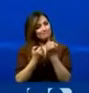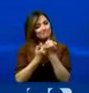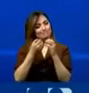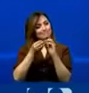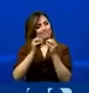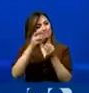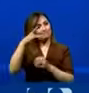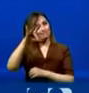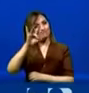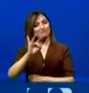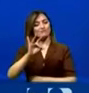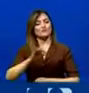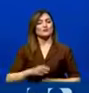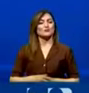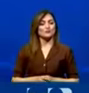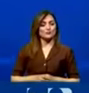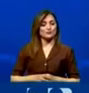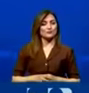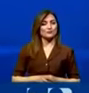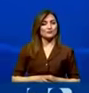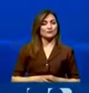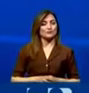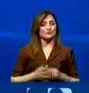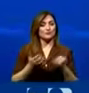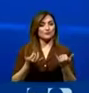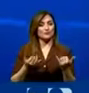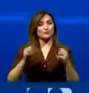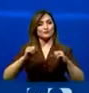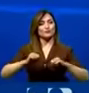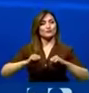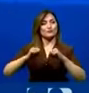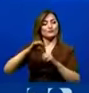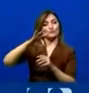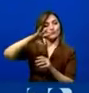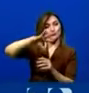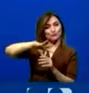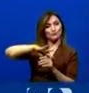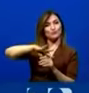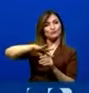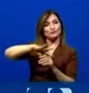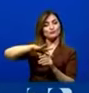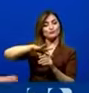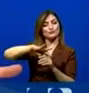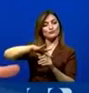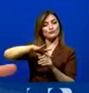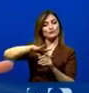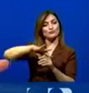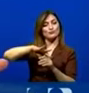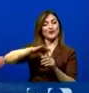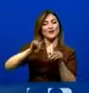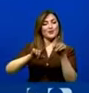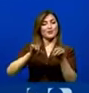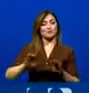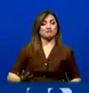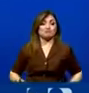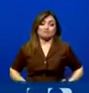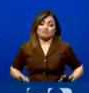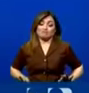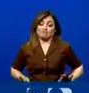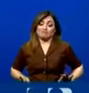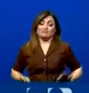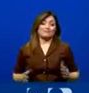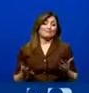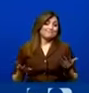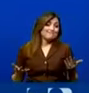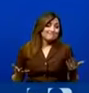momento hay la posibilidad de que esos votos se pronuncien por la abstención, por ejemplo, y que en ese caso